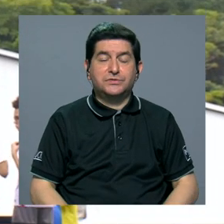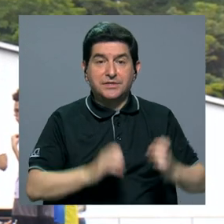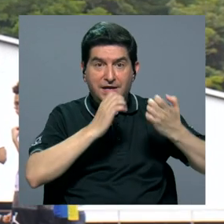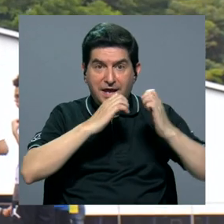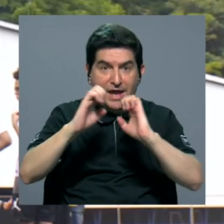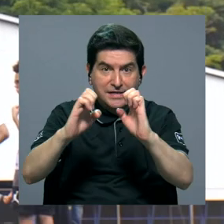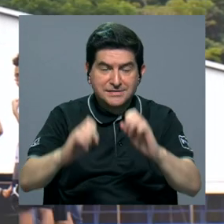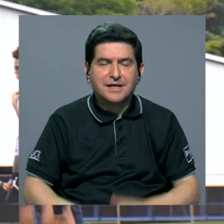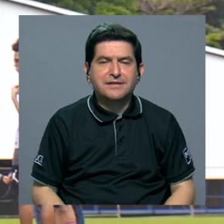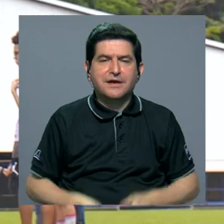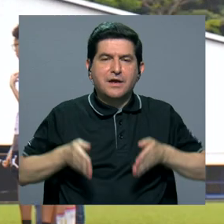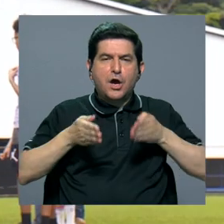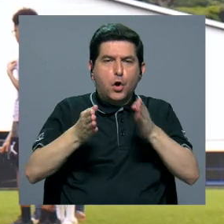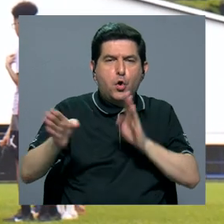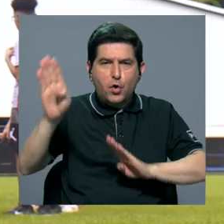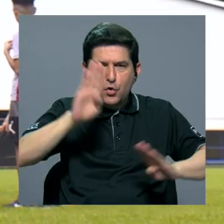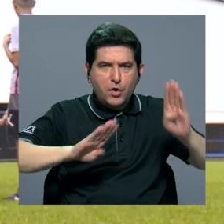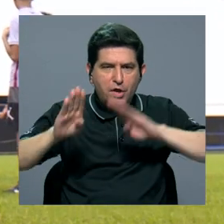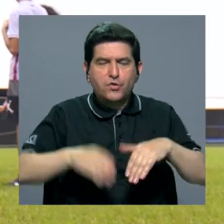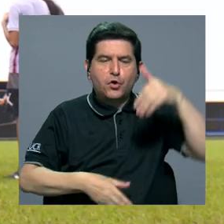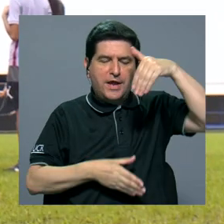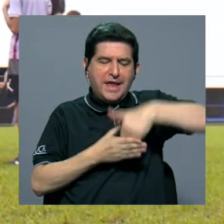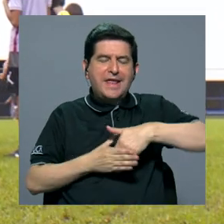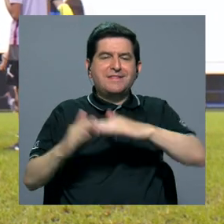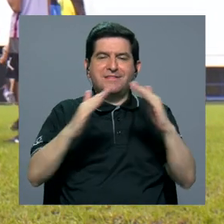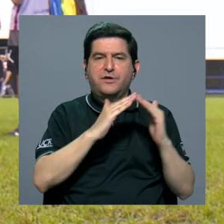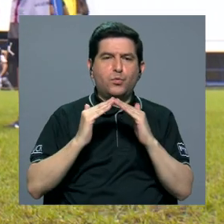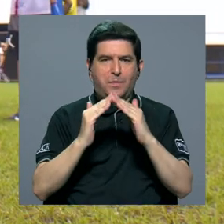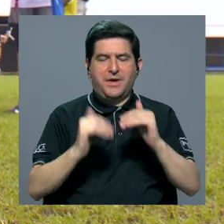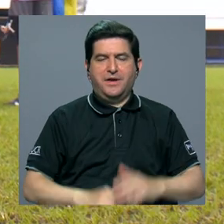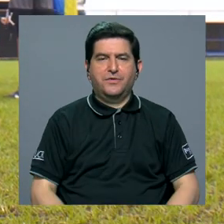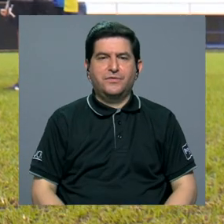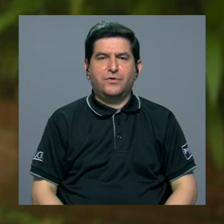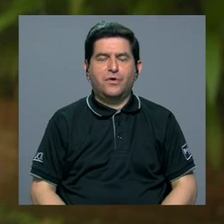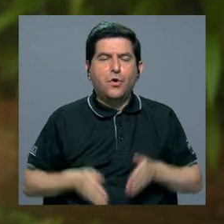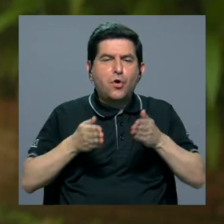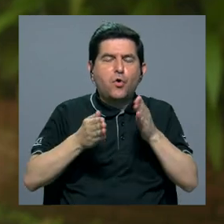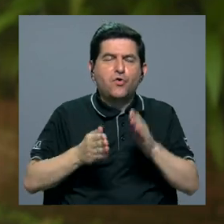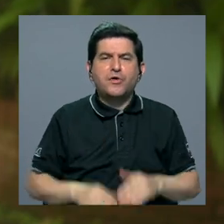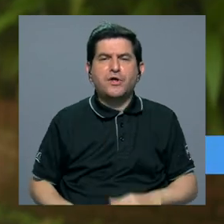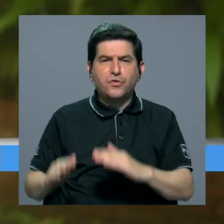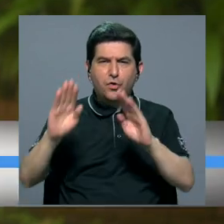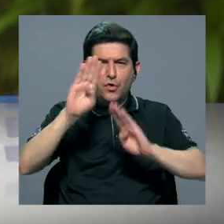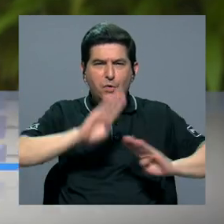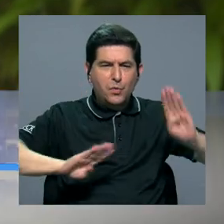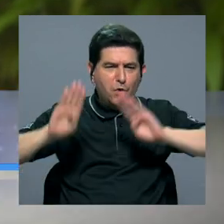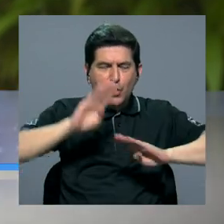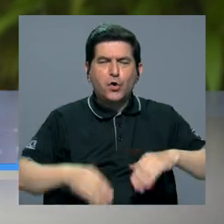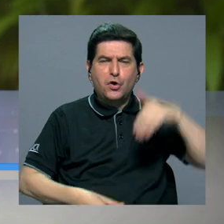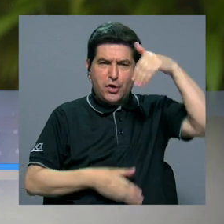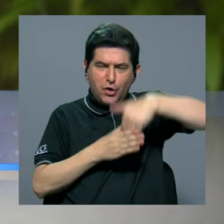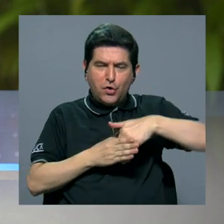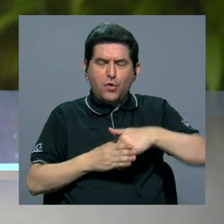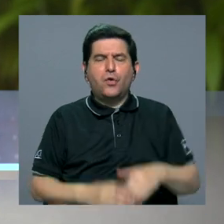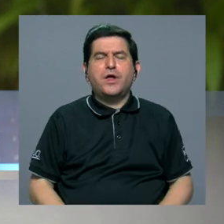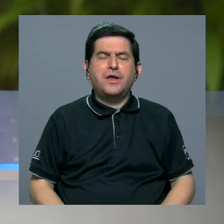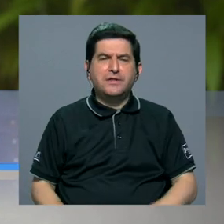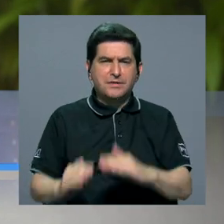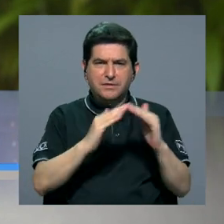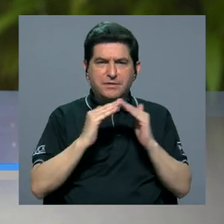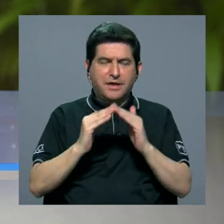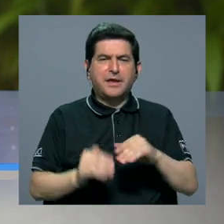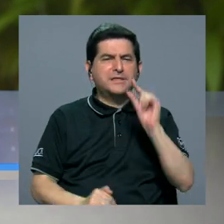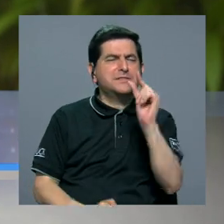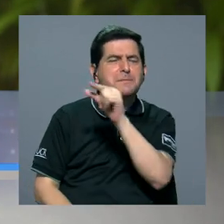estrategia es la de los corredores biológicos interurbanos. Un corredor biológico interurbano corresponde a una microcuenca